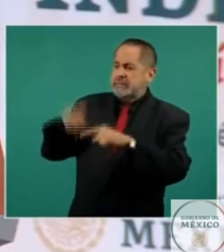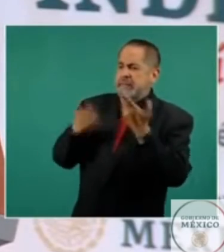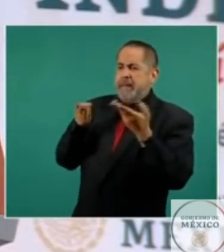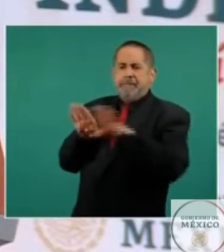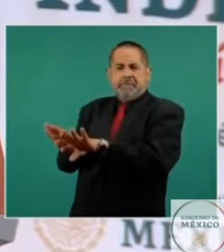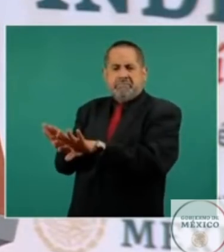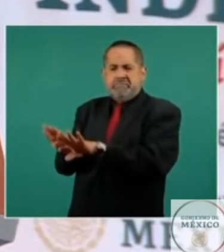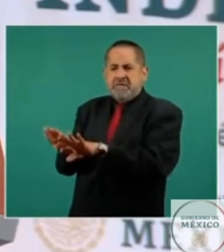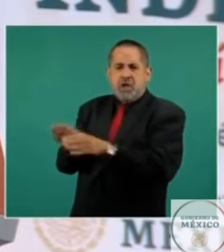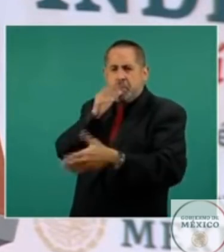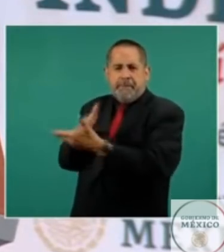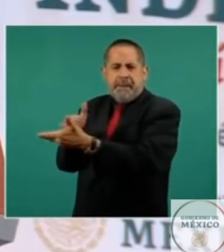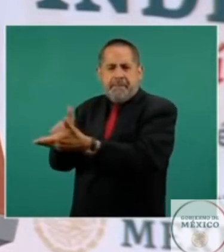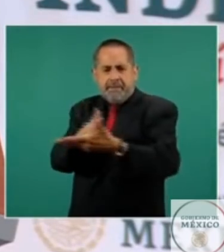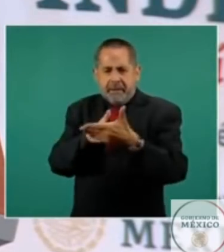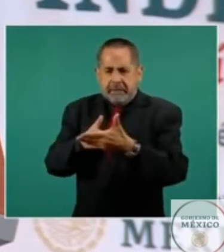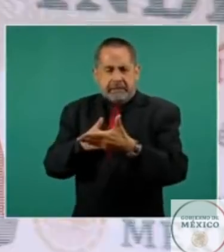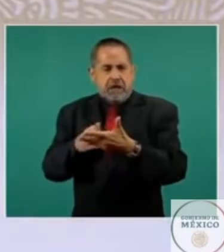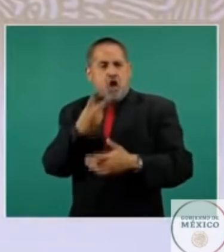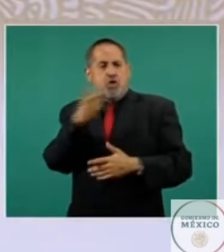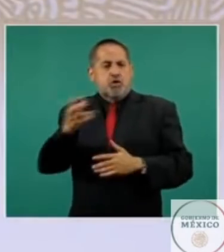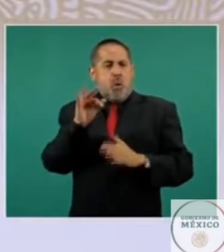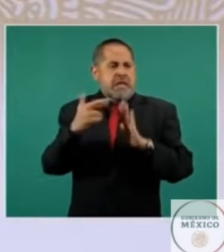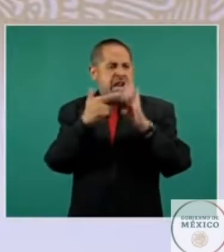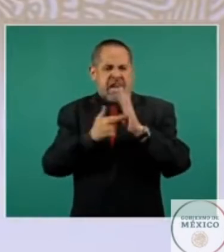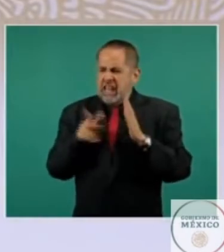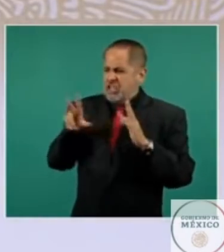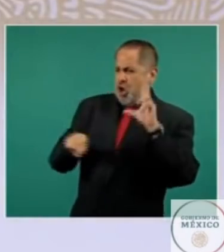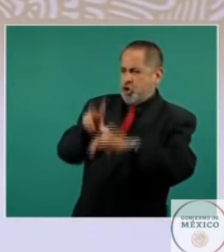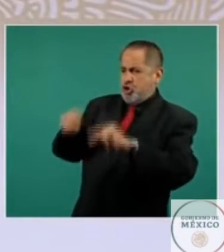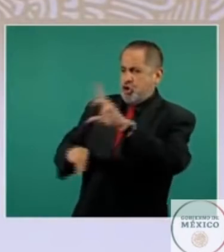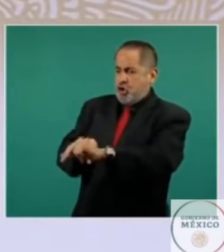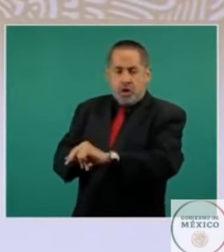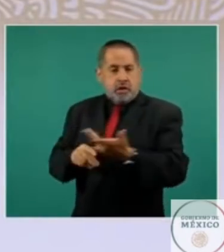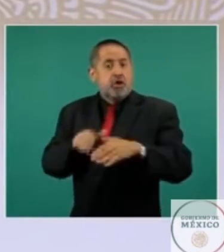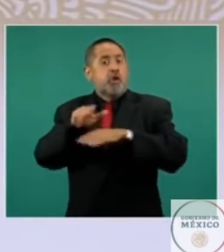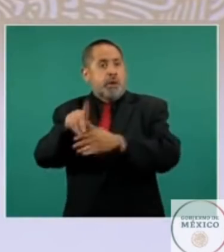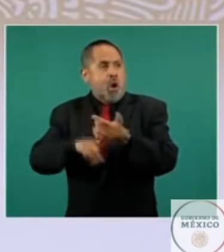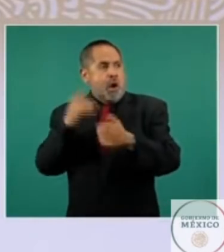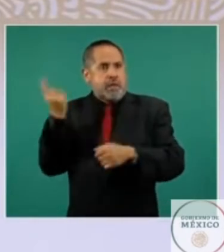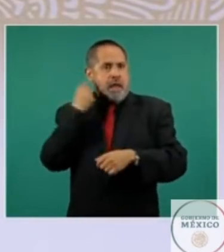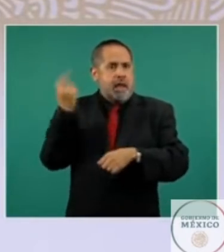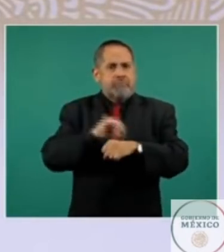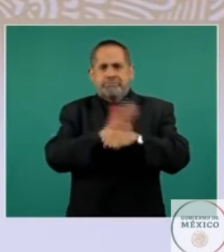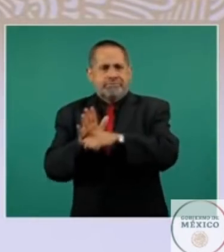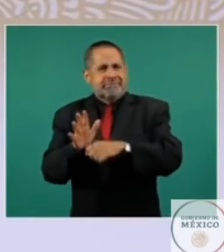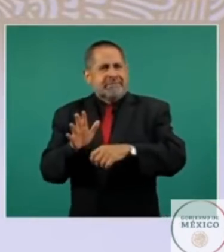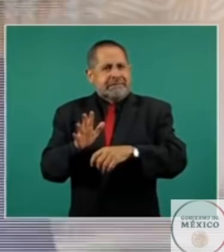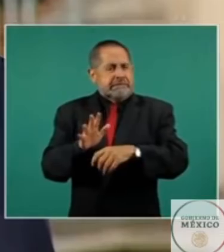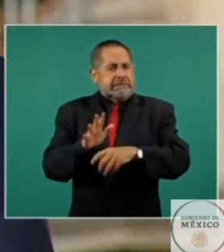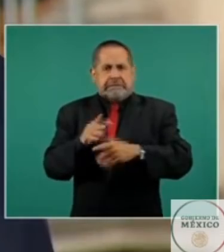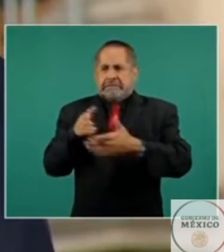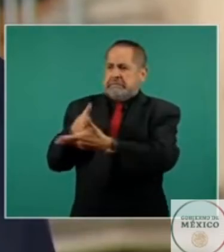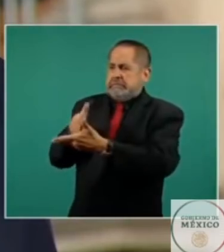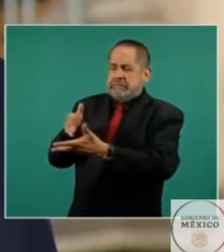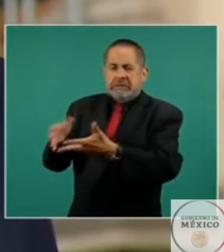con más de 240 medidas en medio de la pandemia de la COVID-19 que tan dramáticos costos tiene para todos